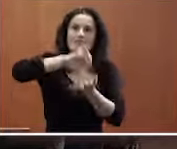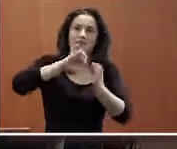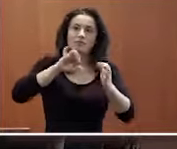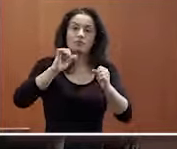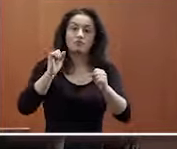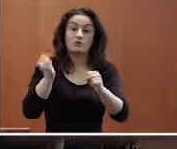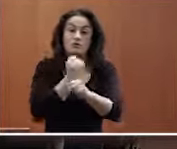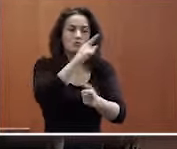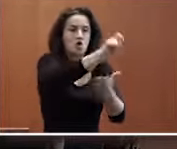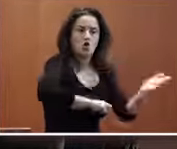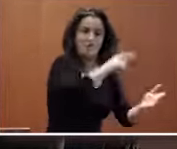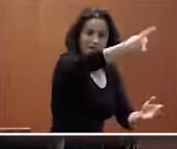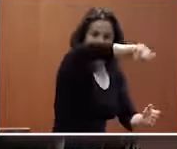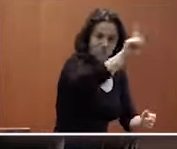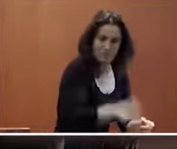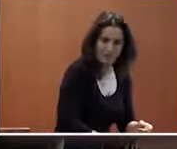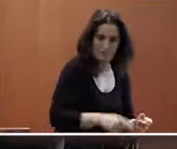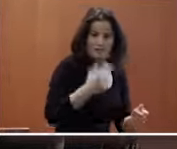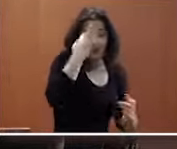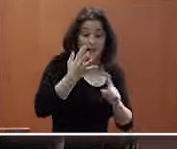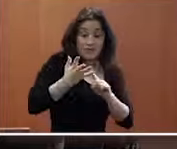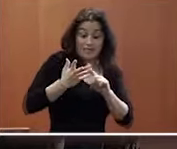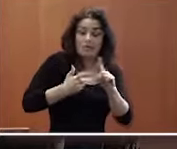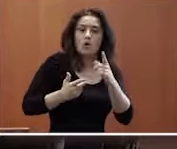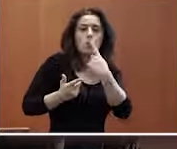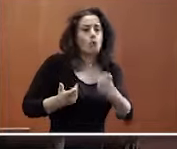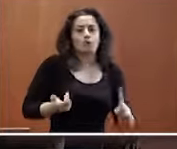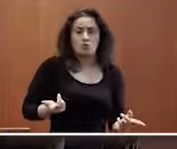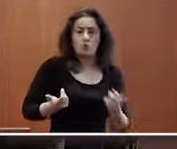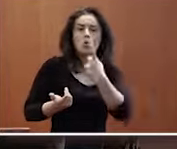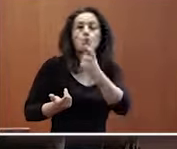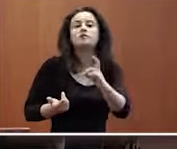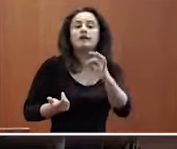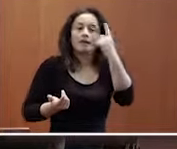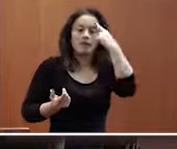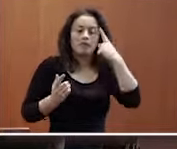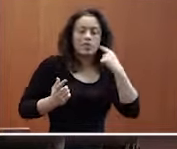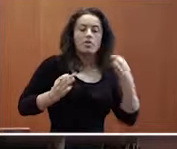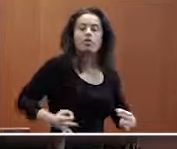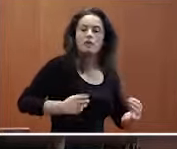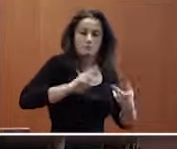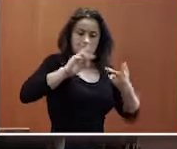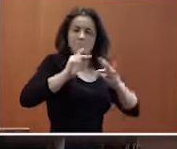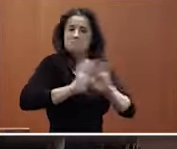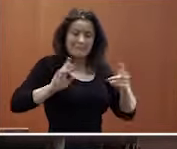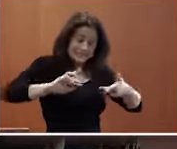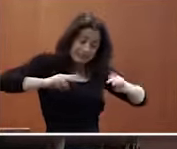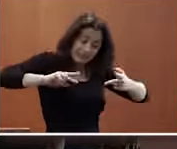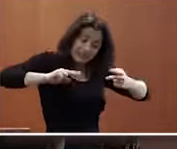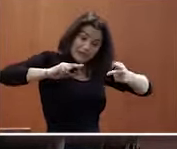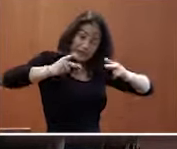empleo yo creo que son cuestiones que no cuestan nada si tienen un coste que es cambiar una inercia y en muchos casos es verdad que las inercias